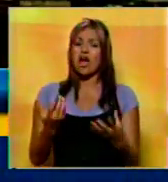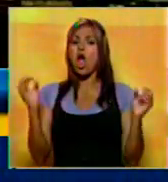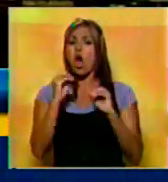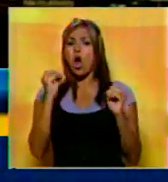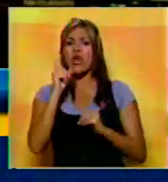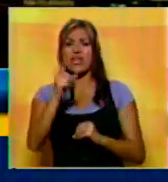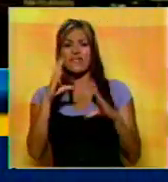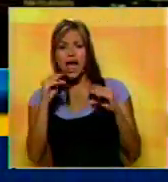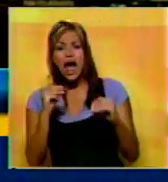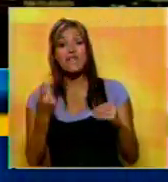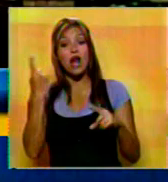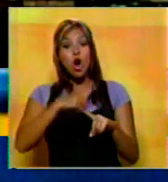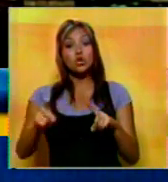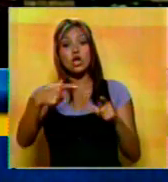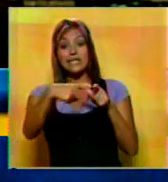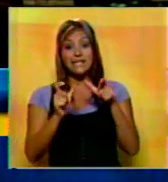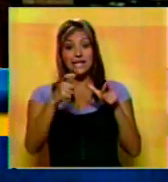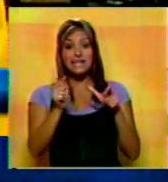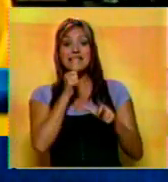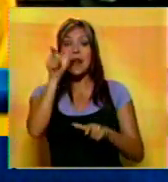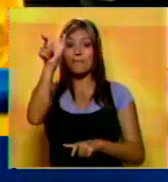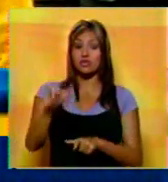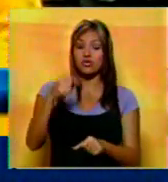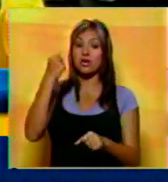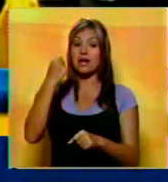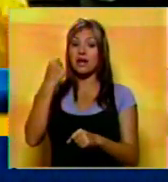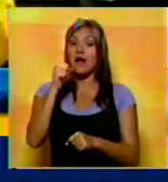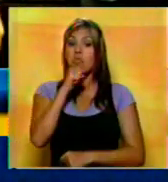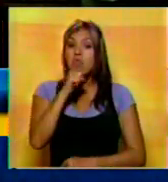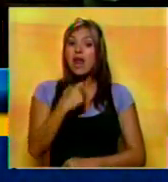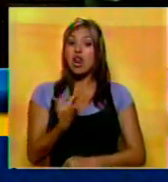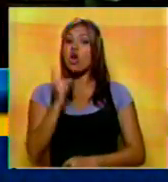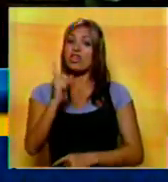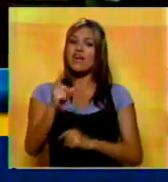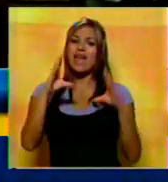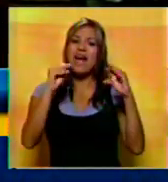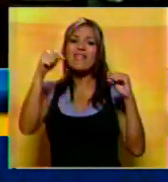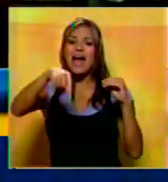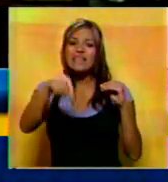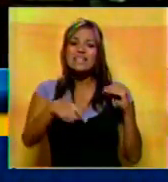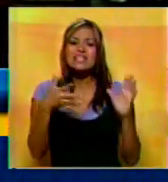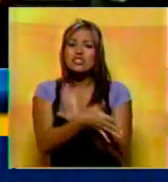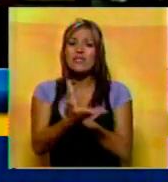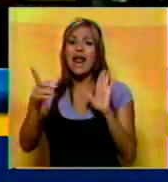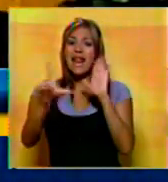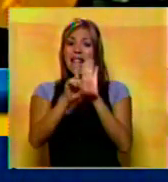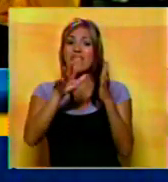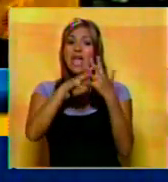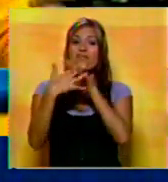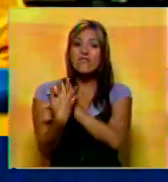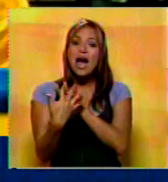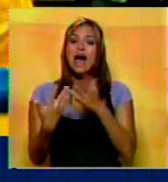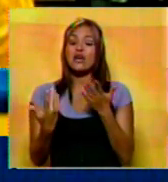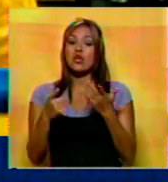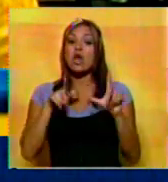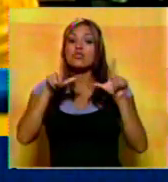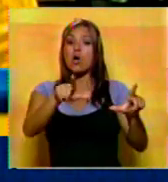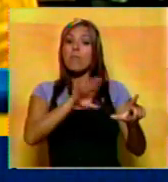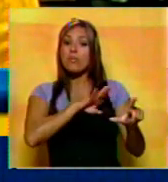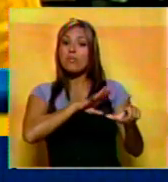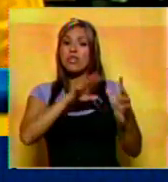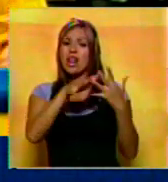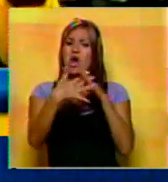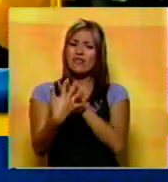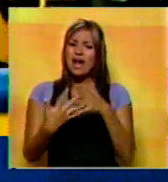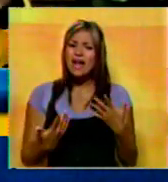estar debatiendo el sextatique para los pensionados. Aquí deberíamos estar debatiendo la ley de barrios para darle el título de propiedad a gente en los